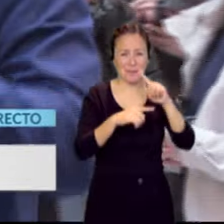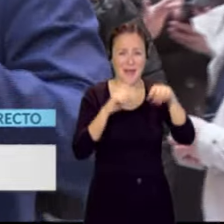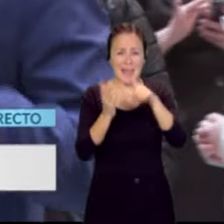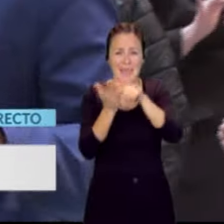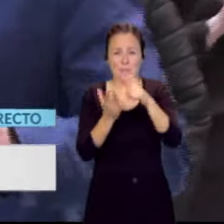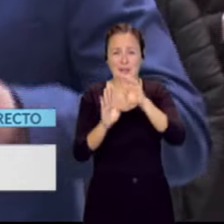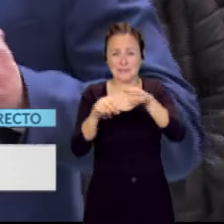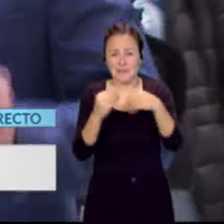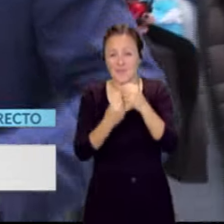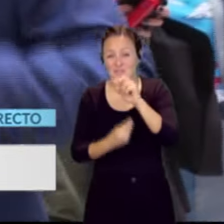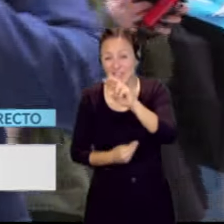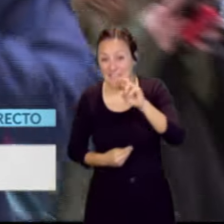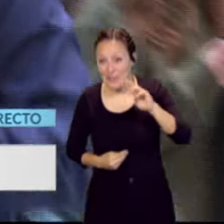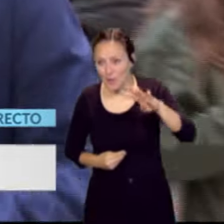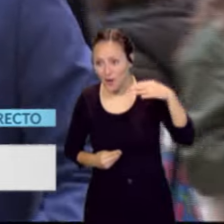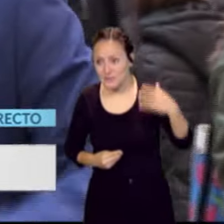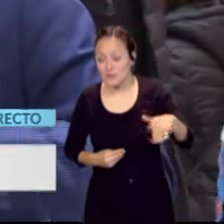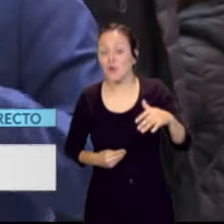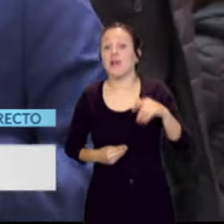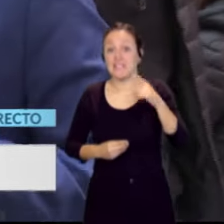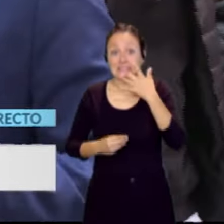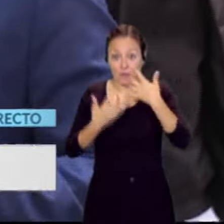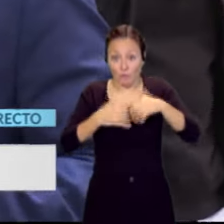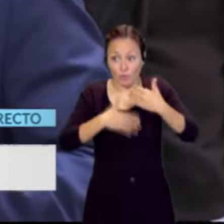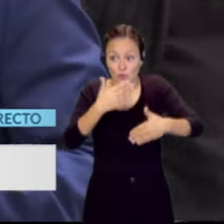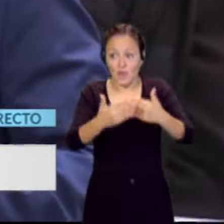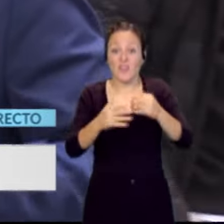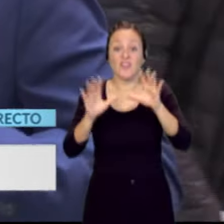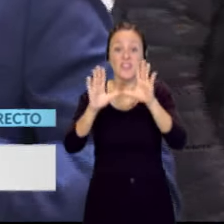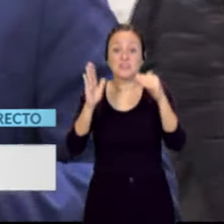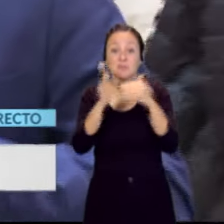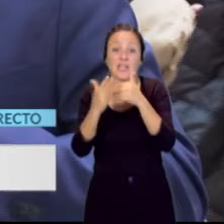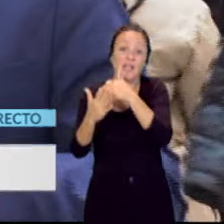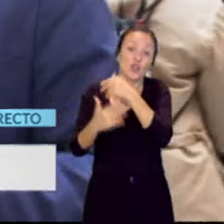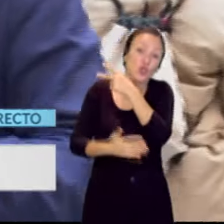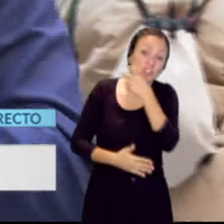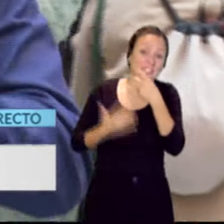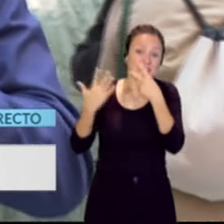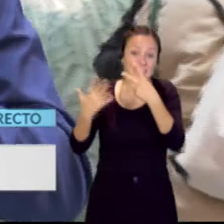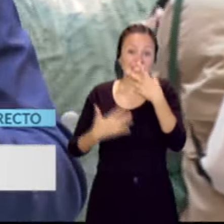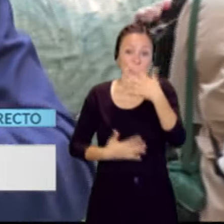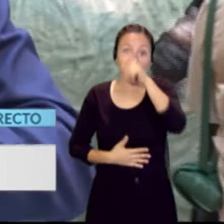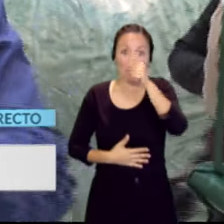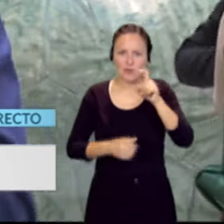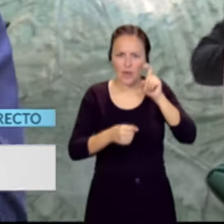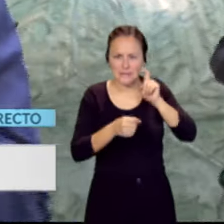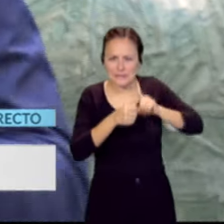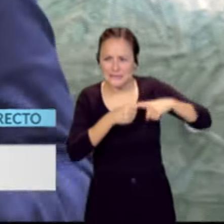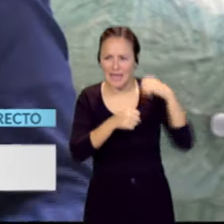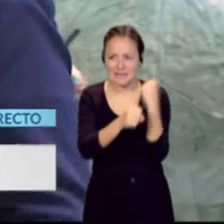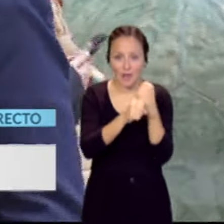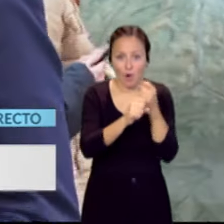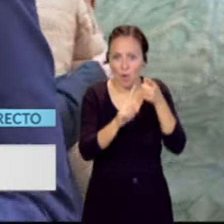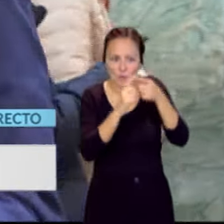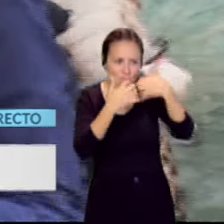para que todo esto funcione tenemos a 10.275 personas trabajando aquí en esta maquinaria perfecta como si fuese